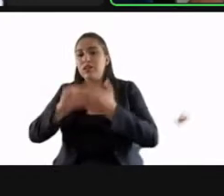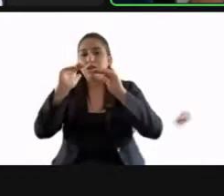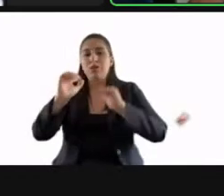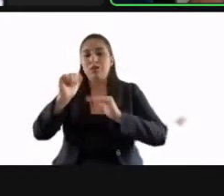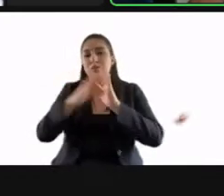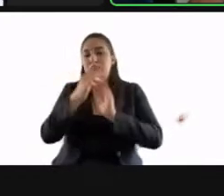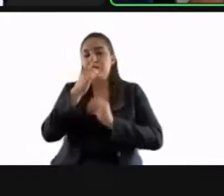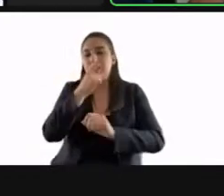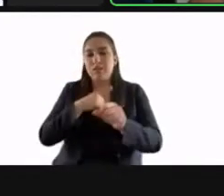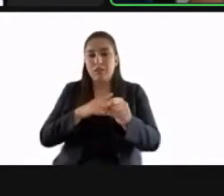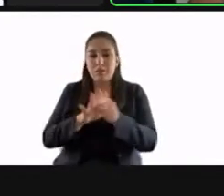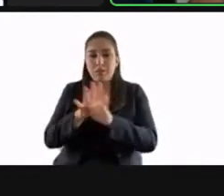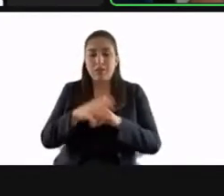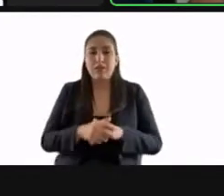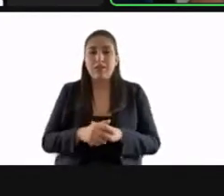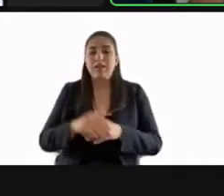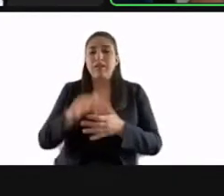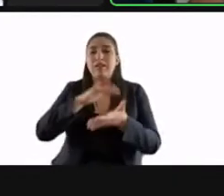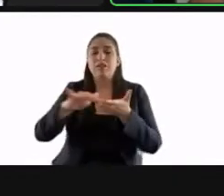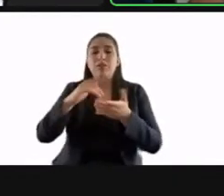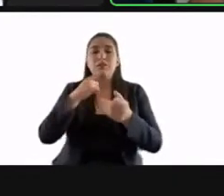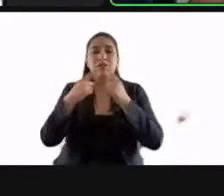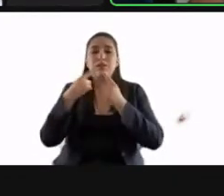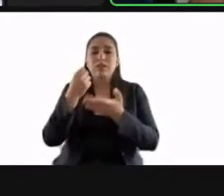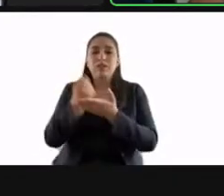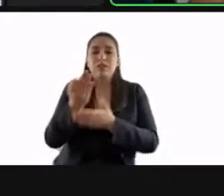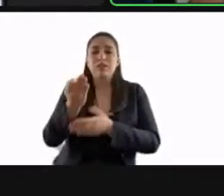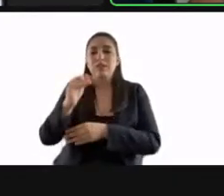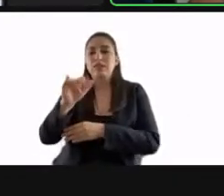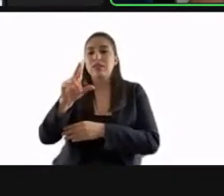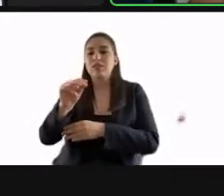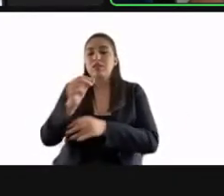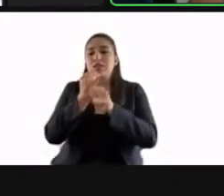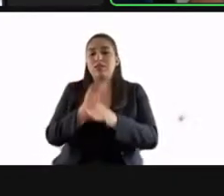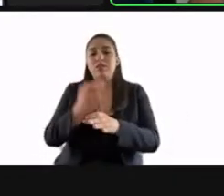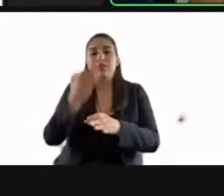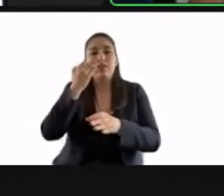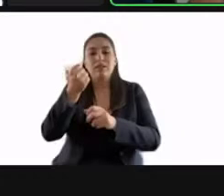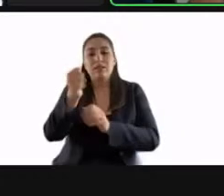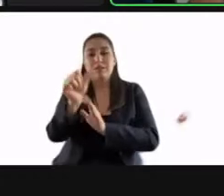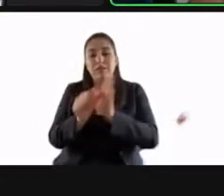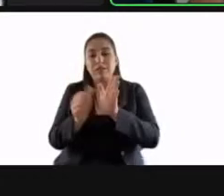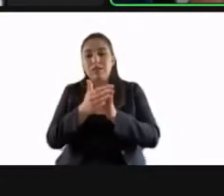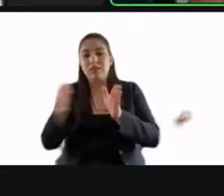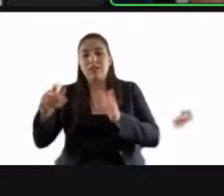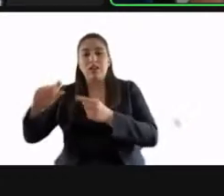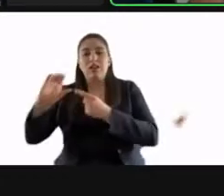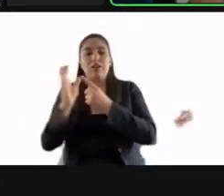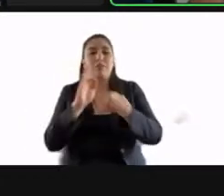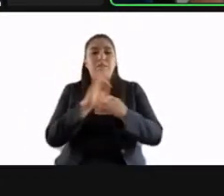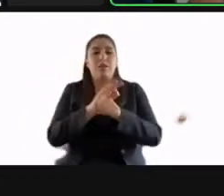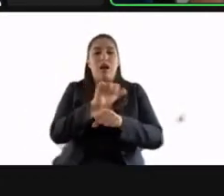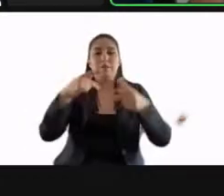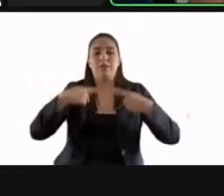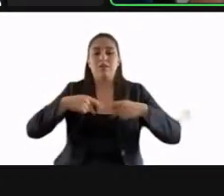punto es lo relativo a la lectura de discusión y en su caso aprobación del informe semestral de actividades de la Comisión de Protección a Periodistas.